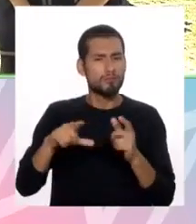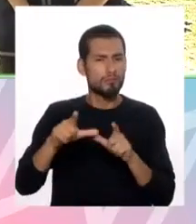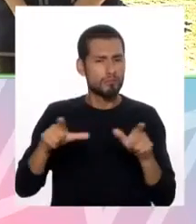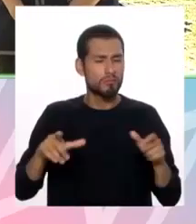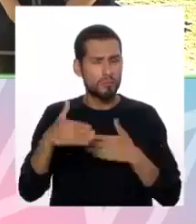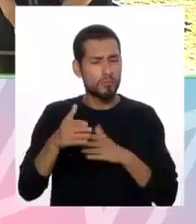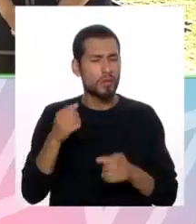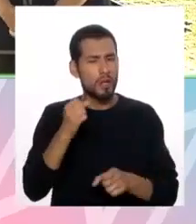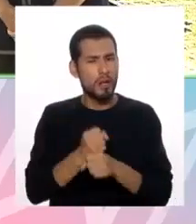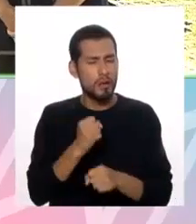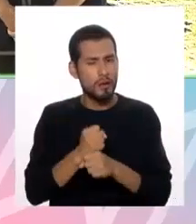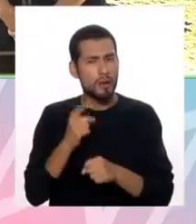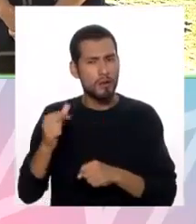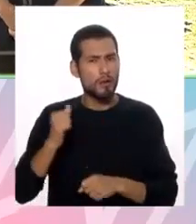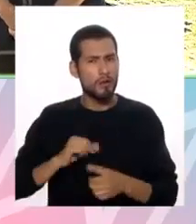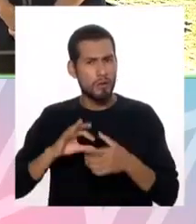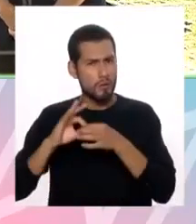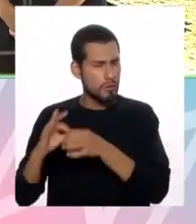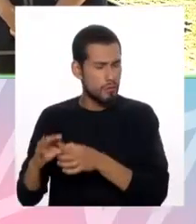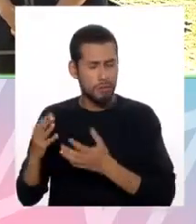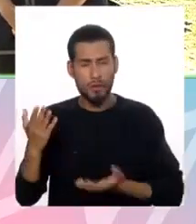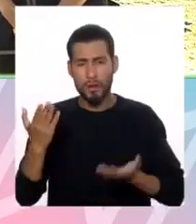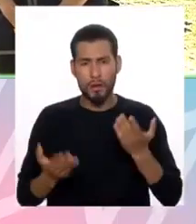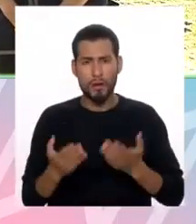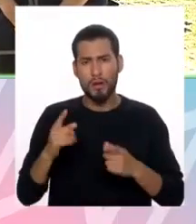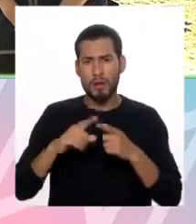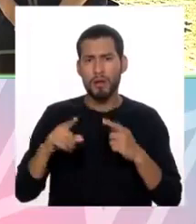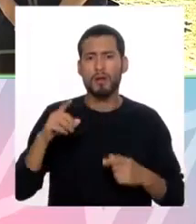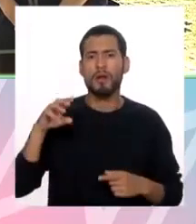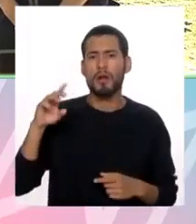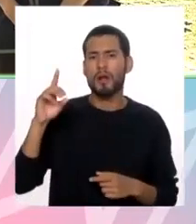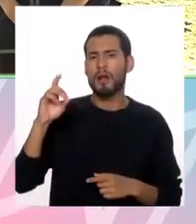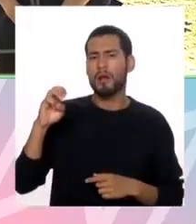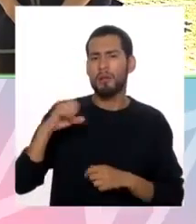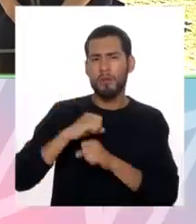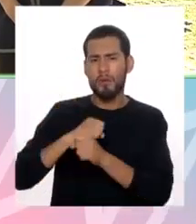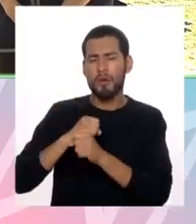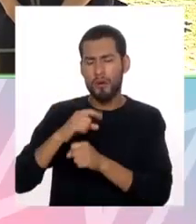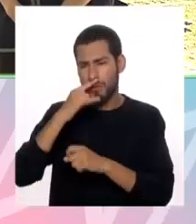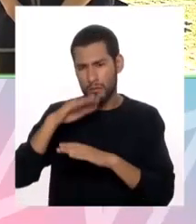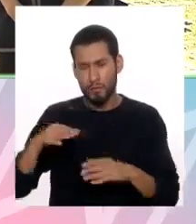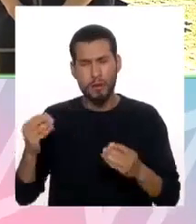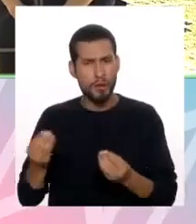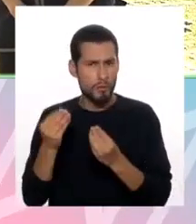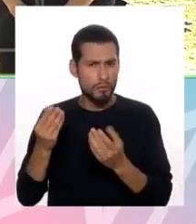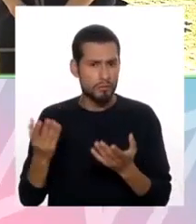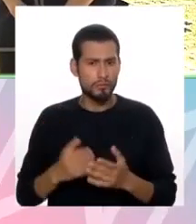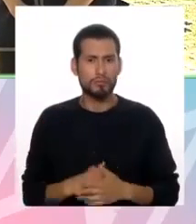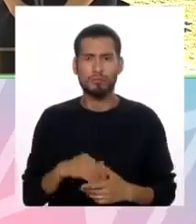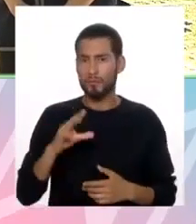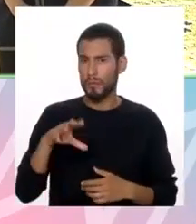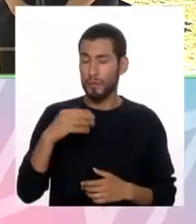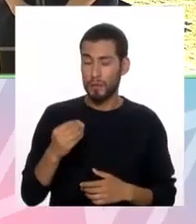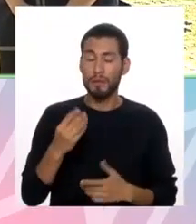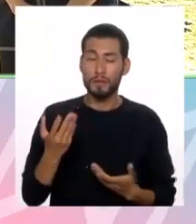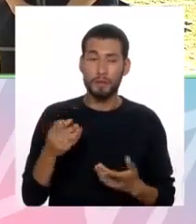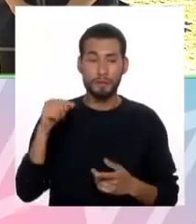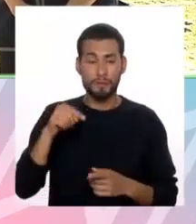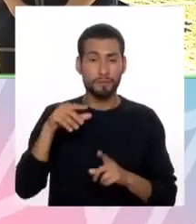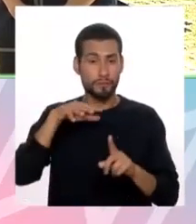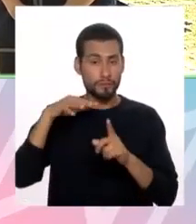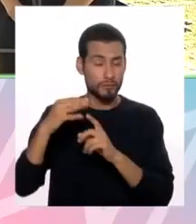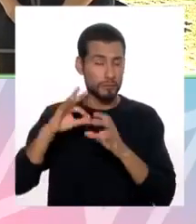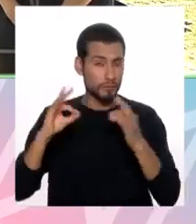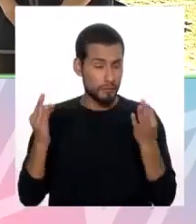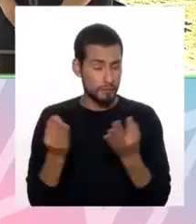comunitario está trabajando con la municipalidad? Por ejemplo, con las demunas, las defensorías del niño y del adolescente, porque obviamente el contexto